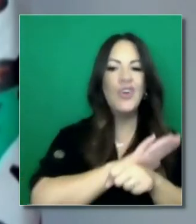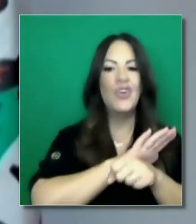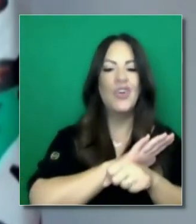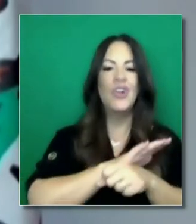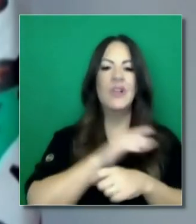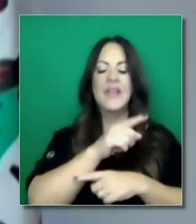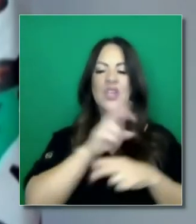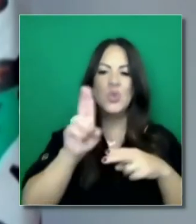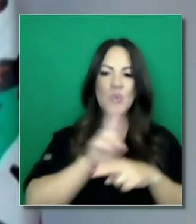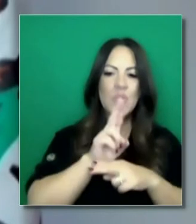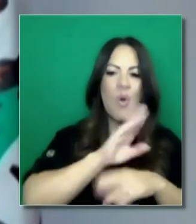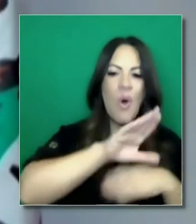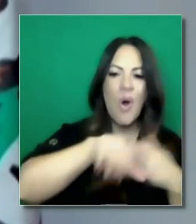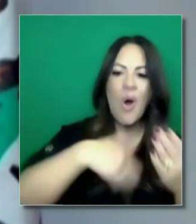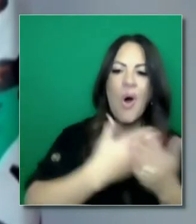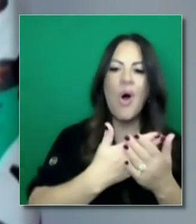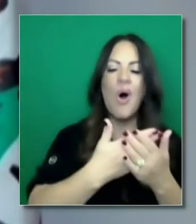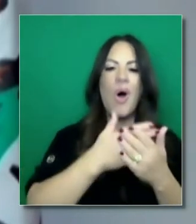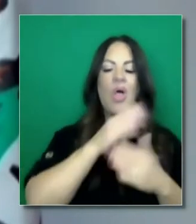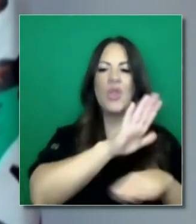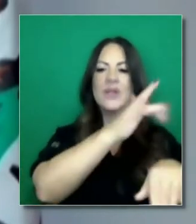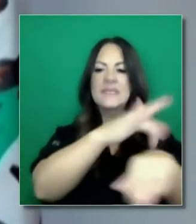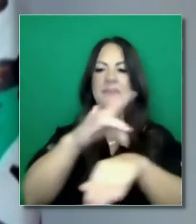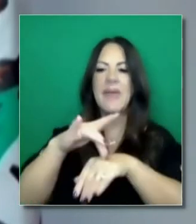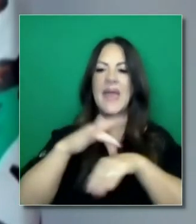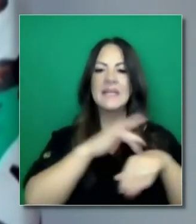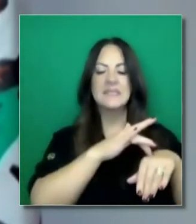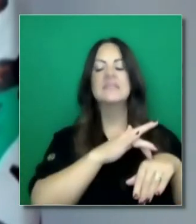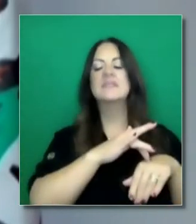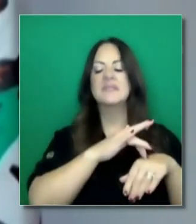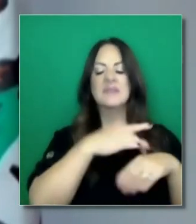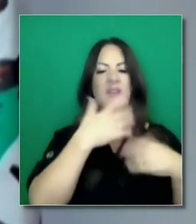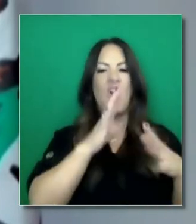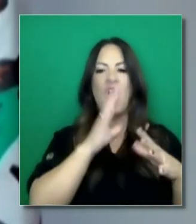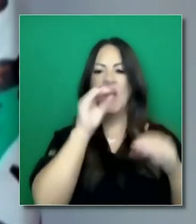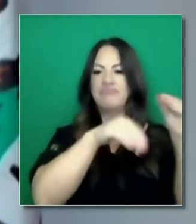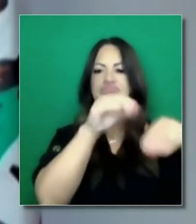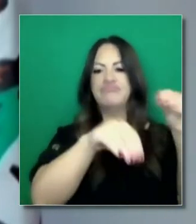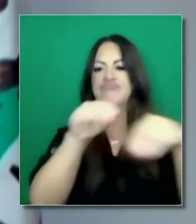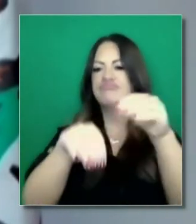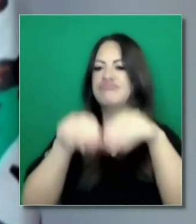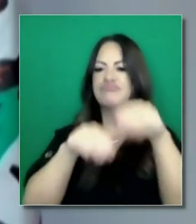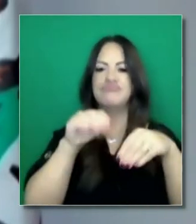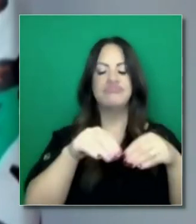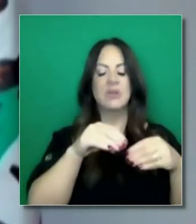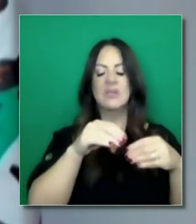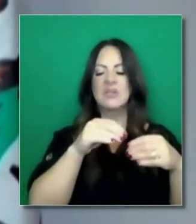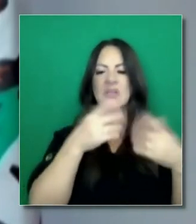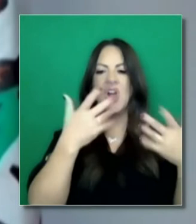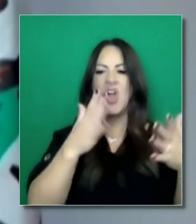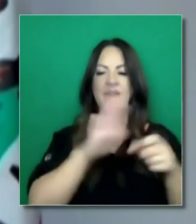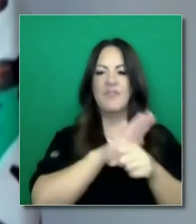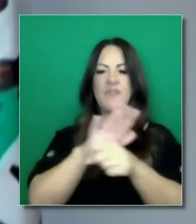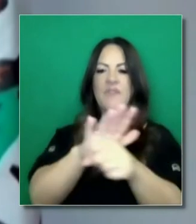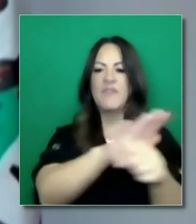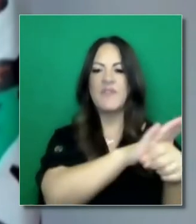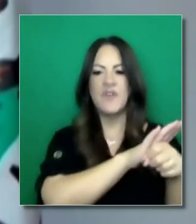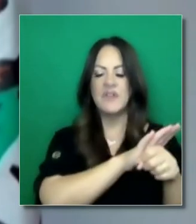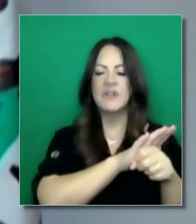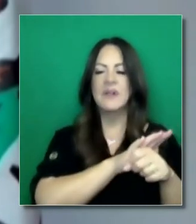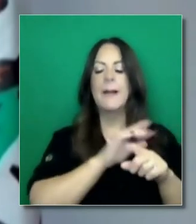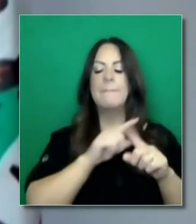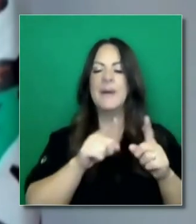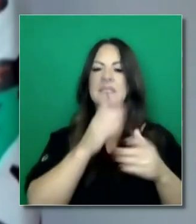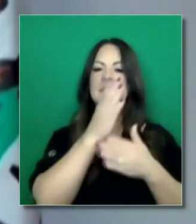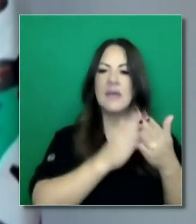cada cuadrada para atender a los pacientes. Y los felicitamos por el uso importante de ese